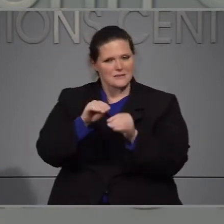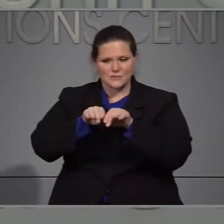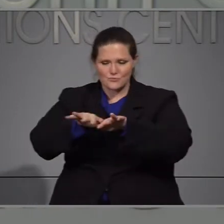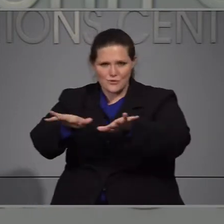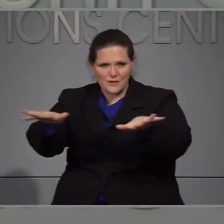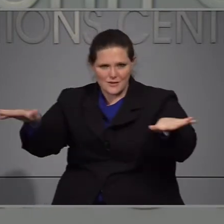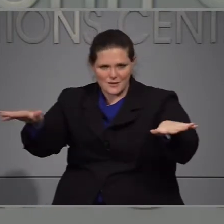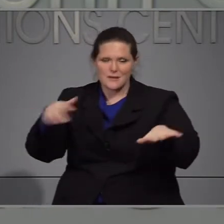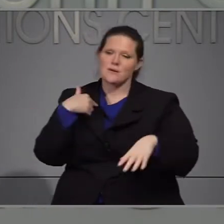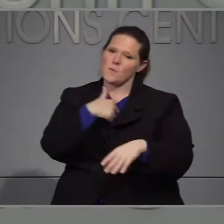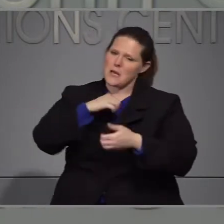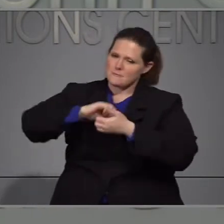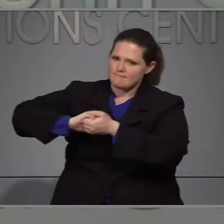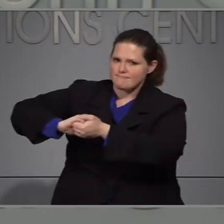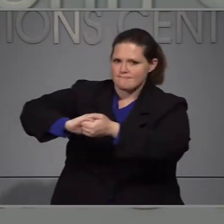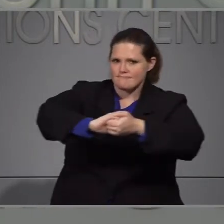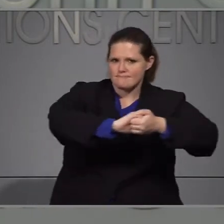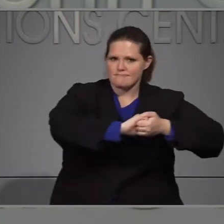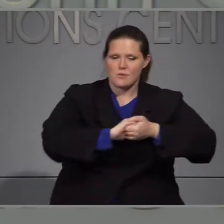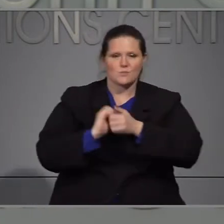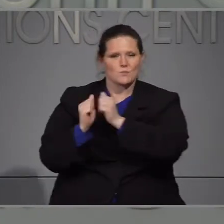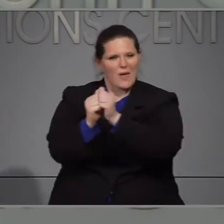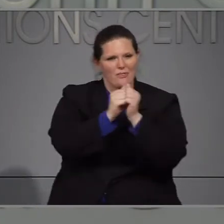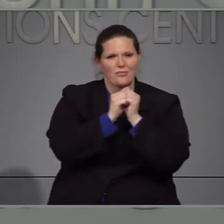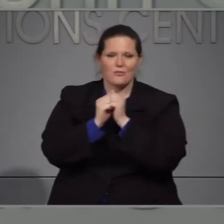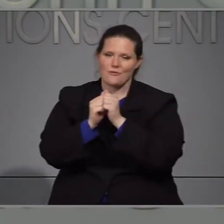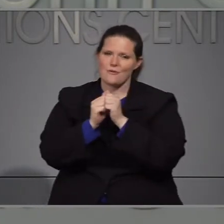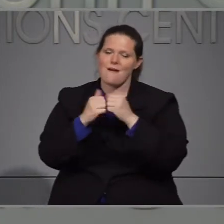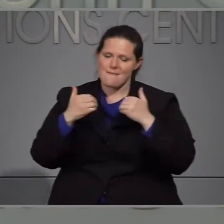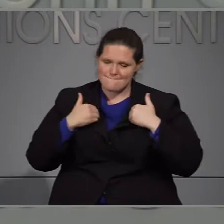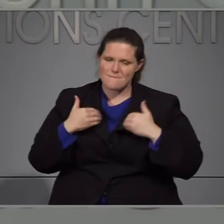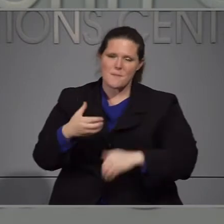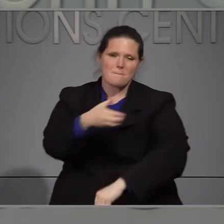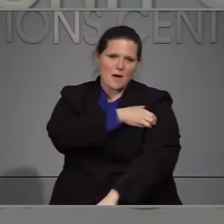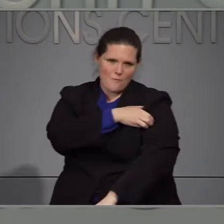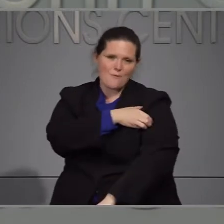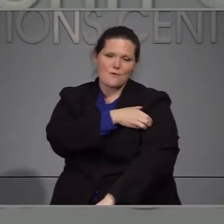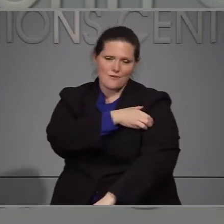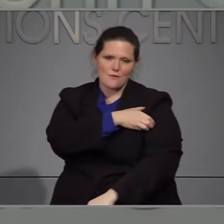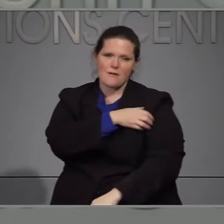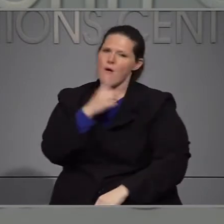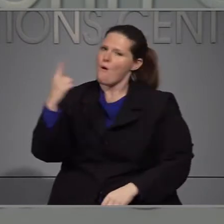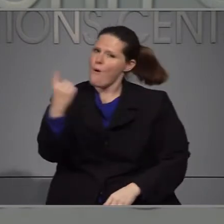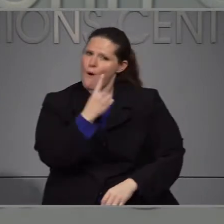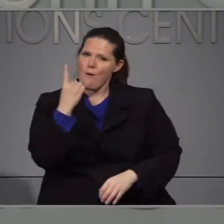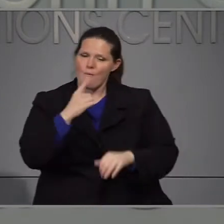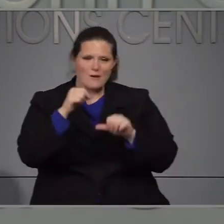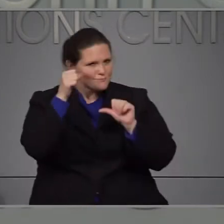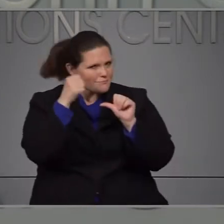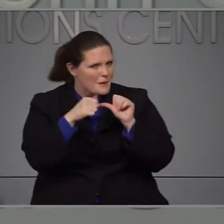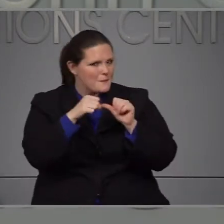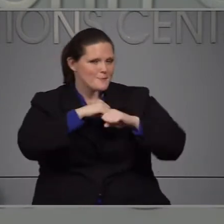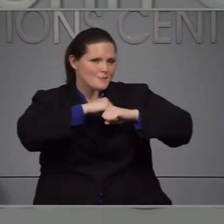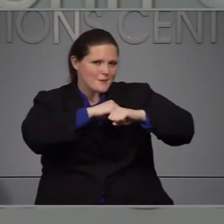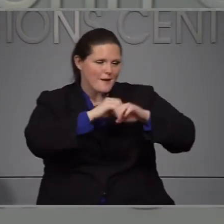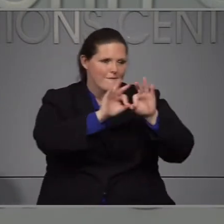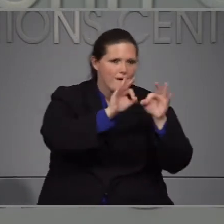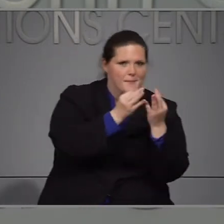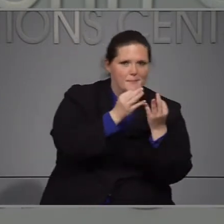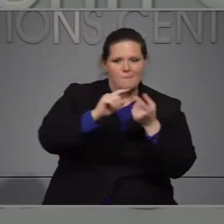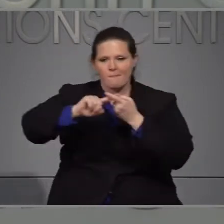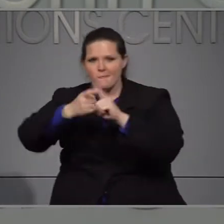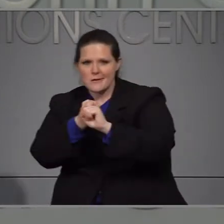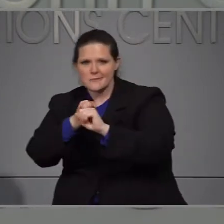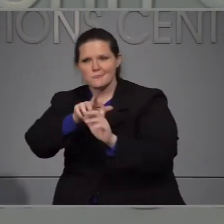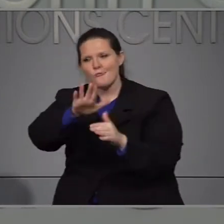propagación del virus trabajando todos juntos todos tenemos el poder y como siempre no se les olvide hablar a sus familiares amigos